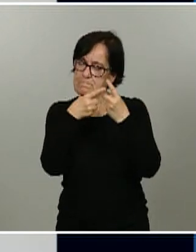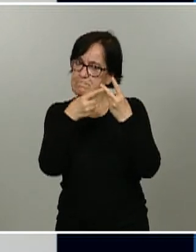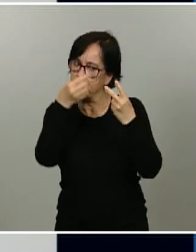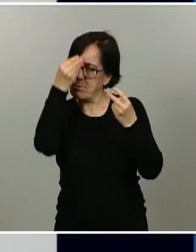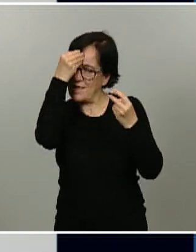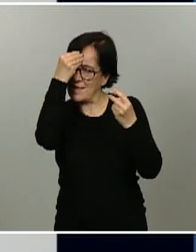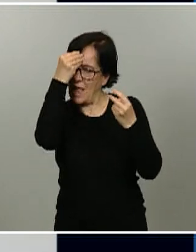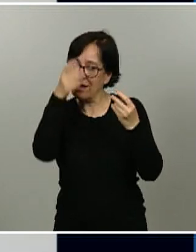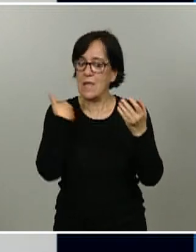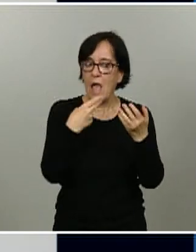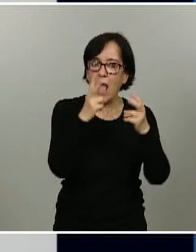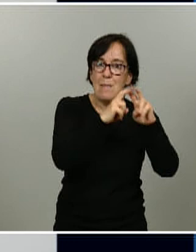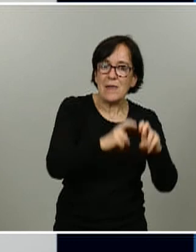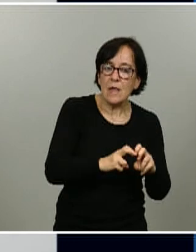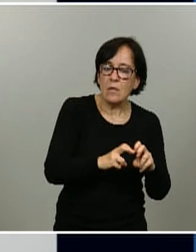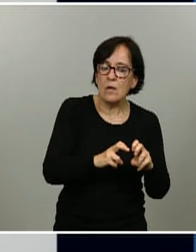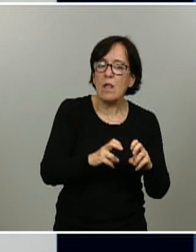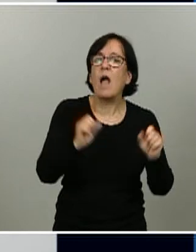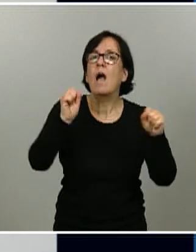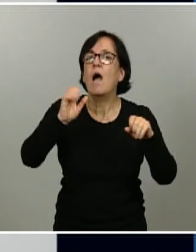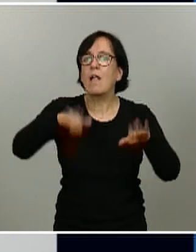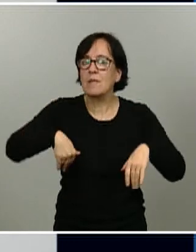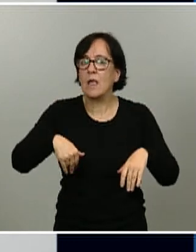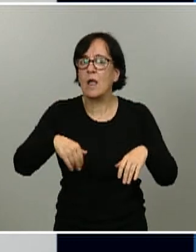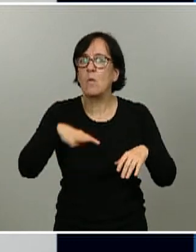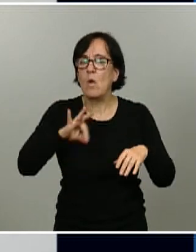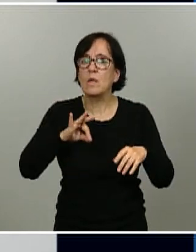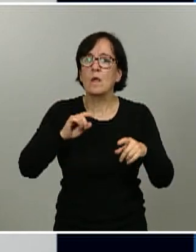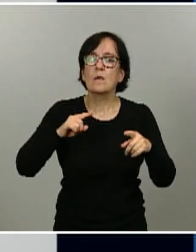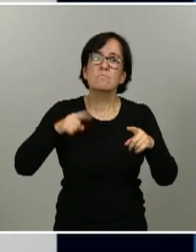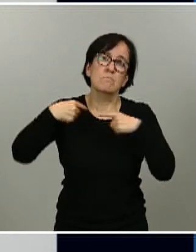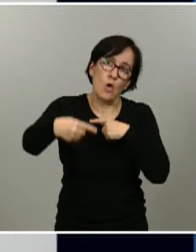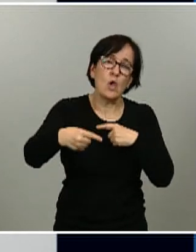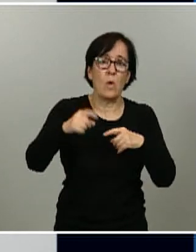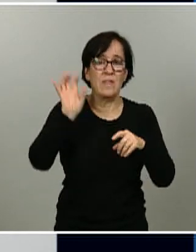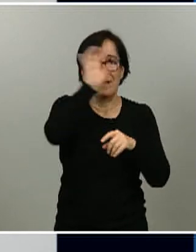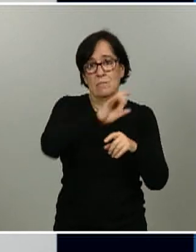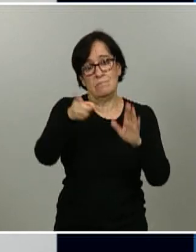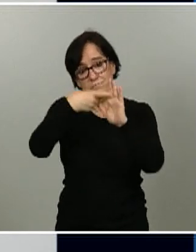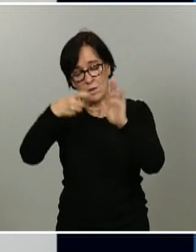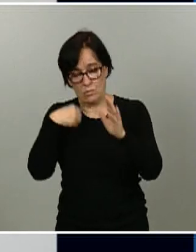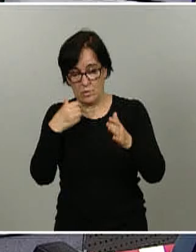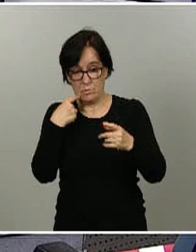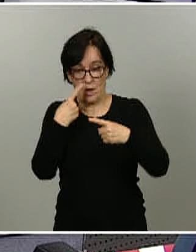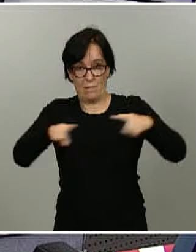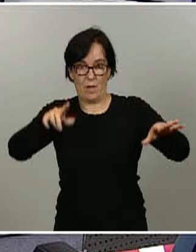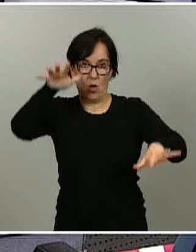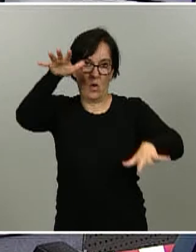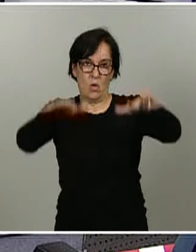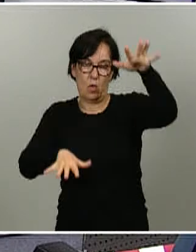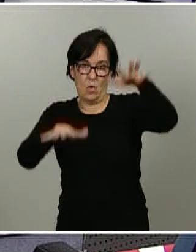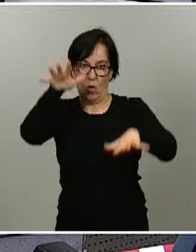decisiones que se tomen también quería saber si dada que hay una gran diferencia entre las comunidades y provincias